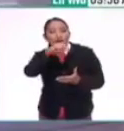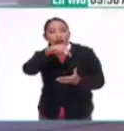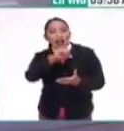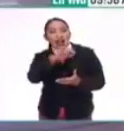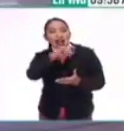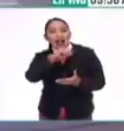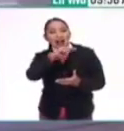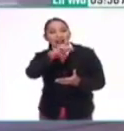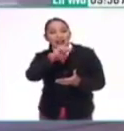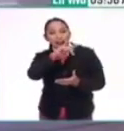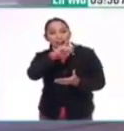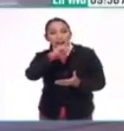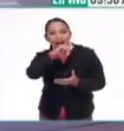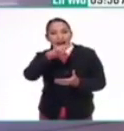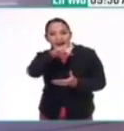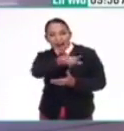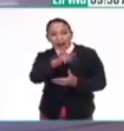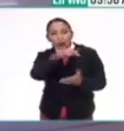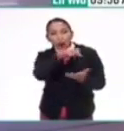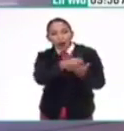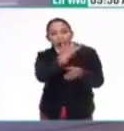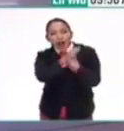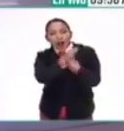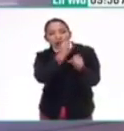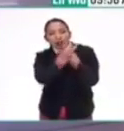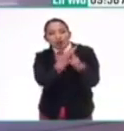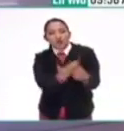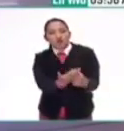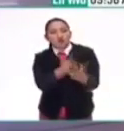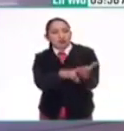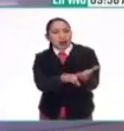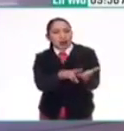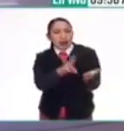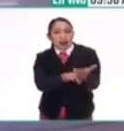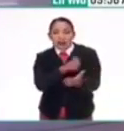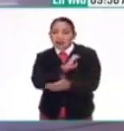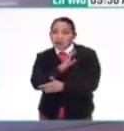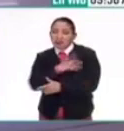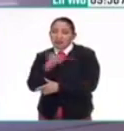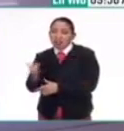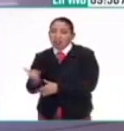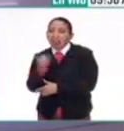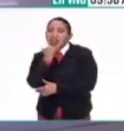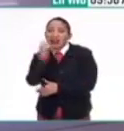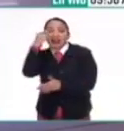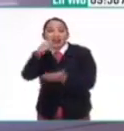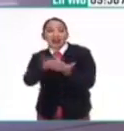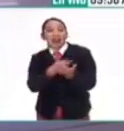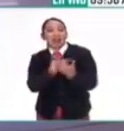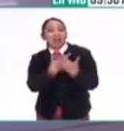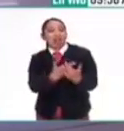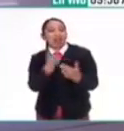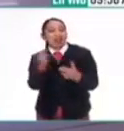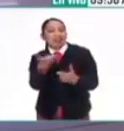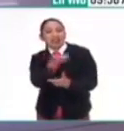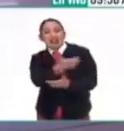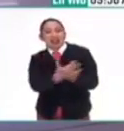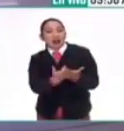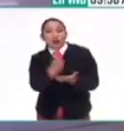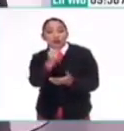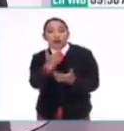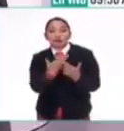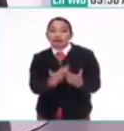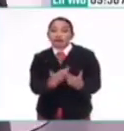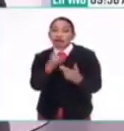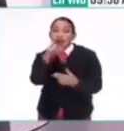que es el lugar de los mantenimientos, el lugar de la riqueza. Los españoles se equivocaron creyendo que era una riqueza en dinero. No, es la